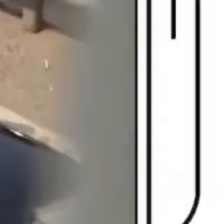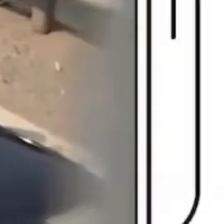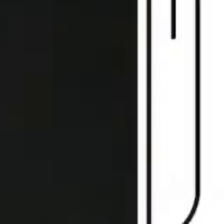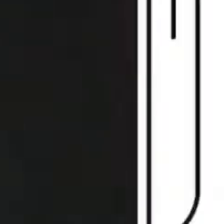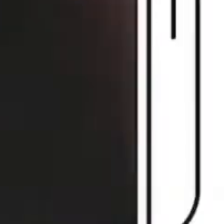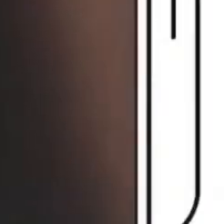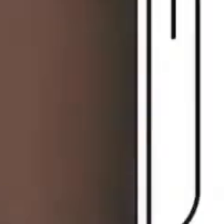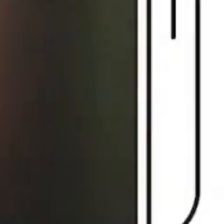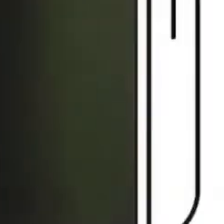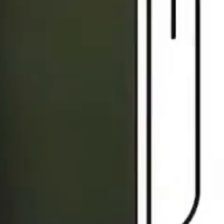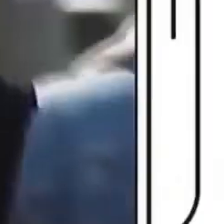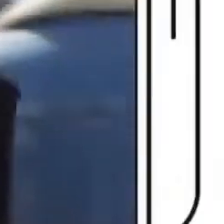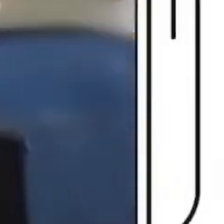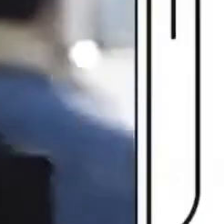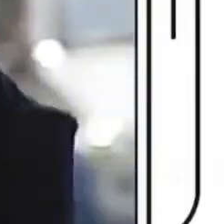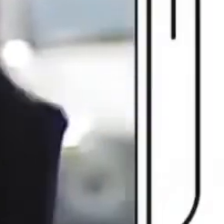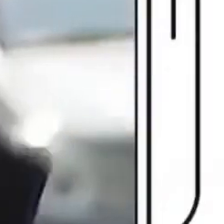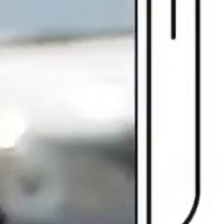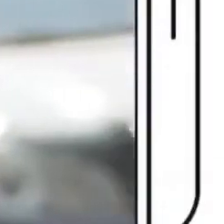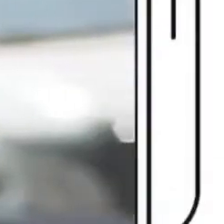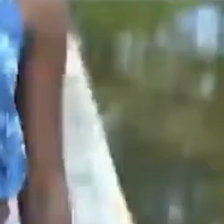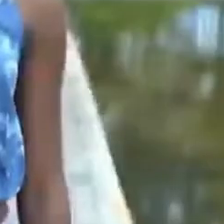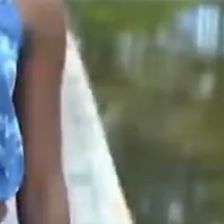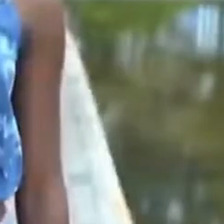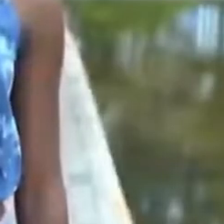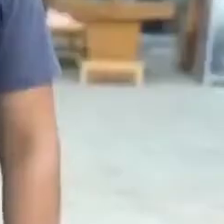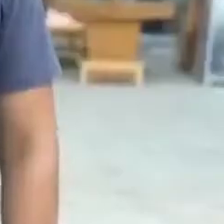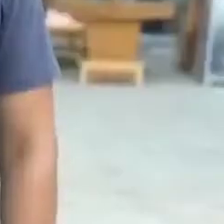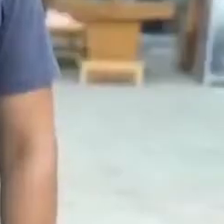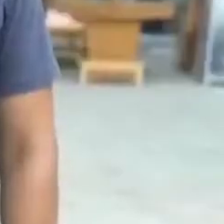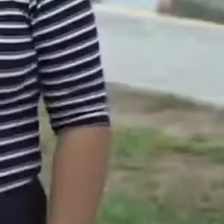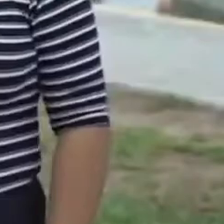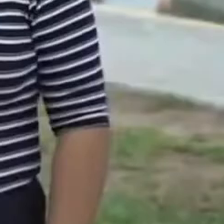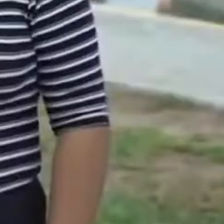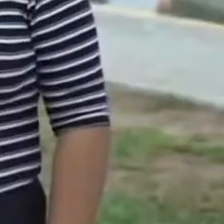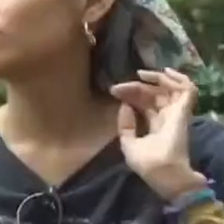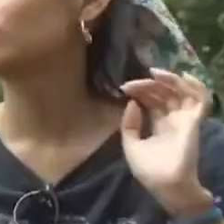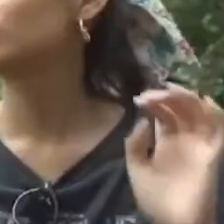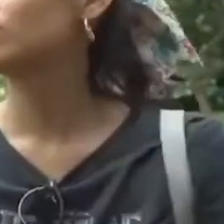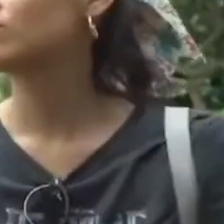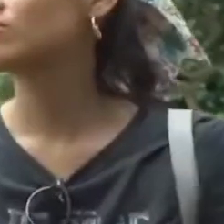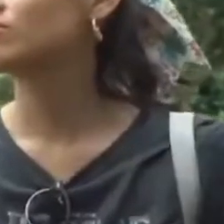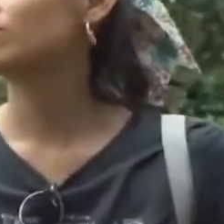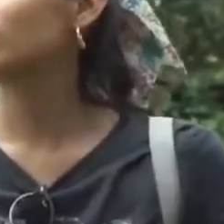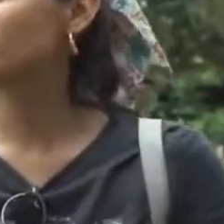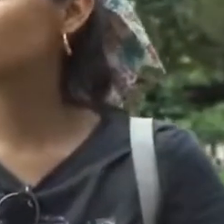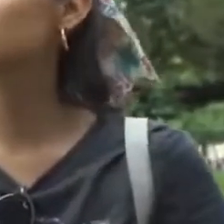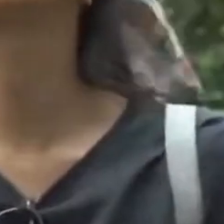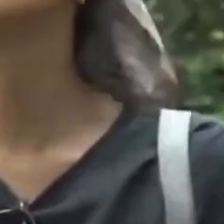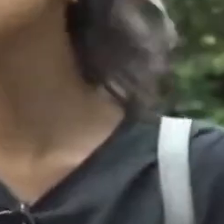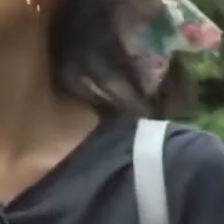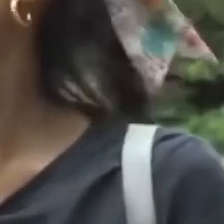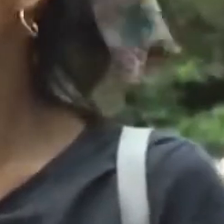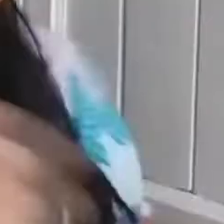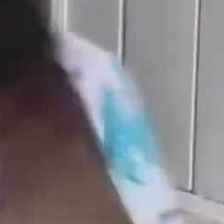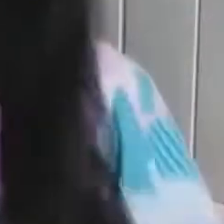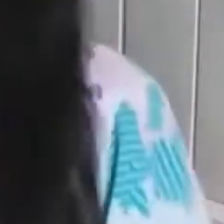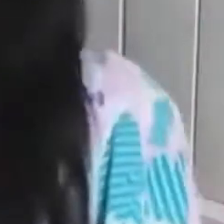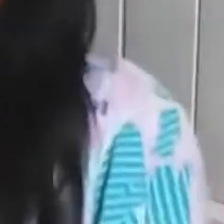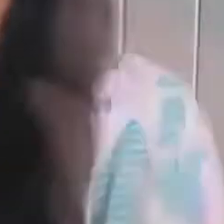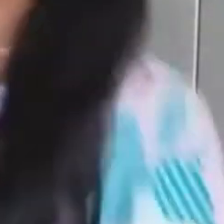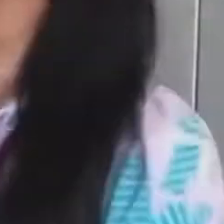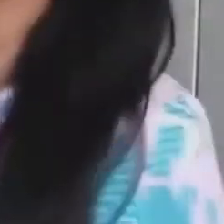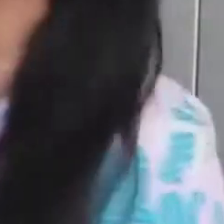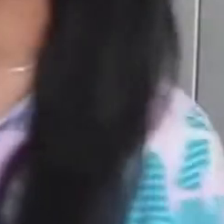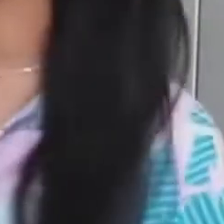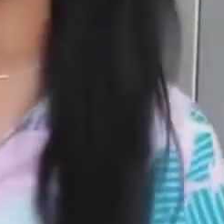socioeconómico ¿Será que tenemos Algo que aprender del coronavirus? ¿Te parece que el Perú Es un país clasista? También Si